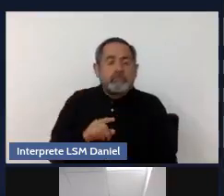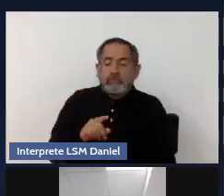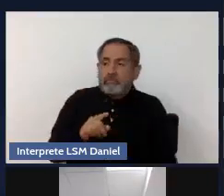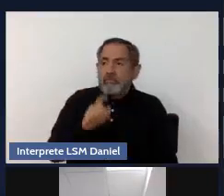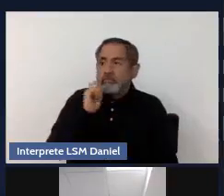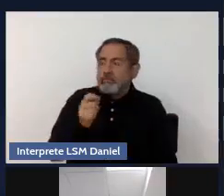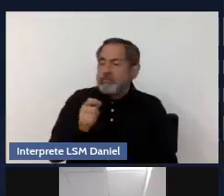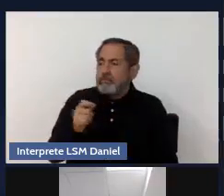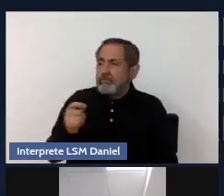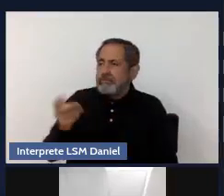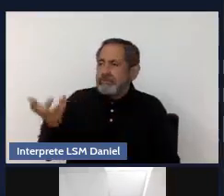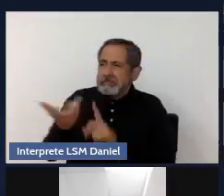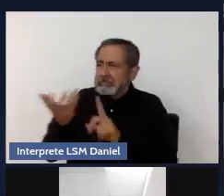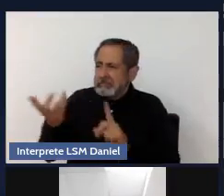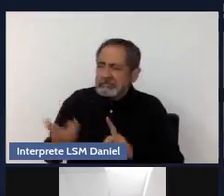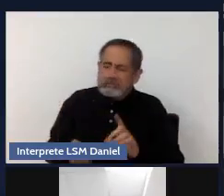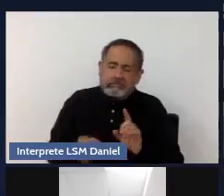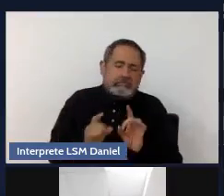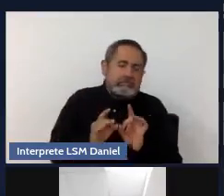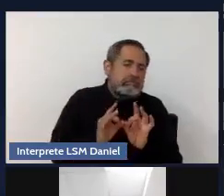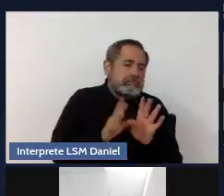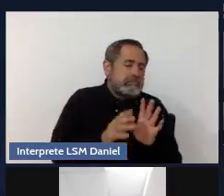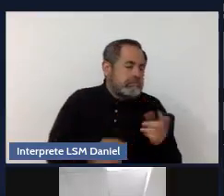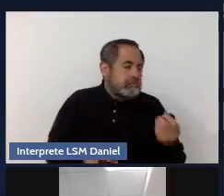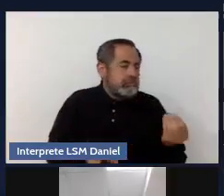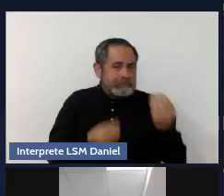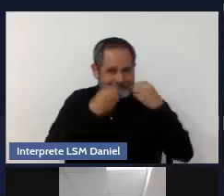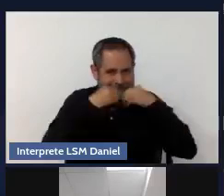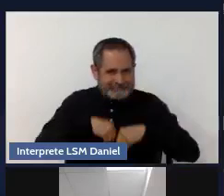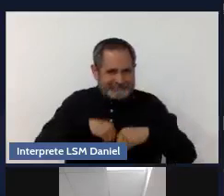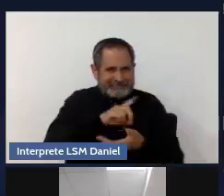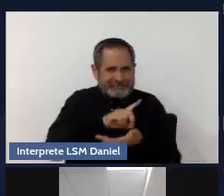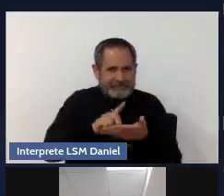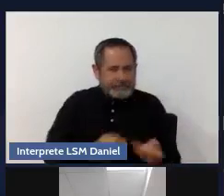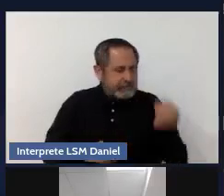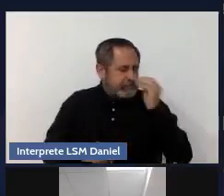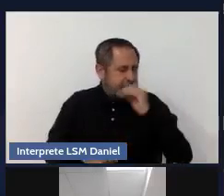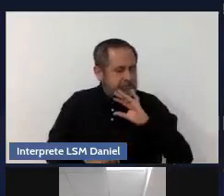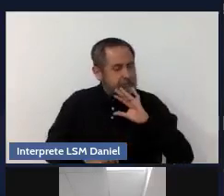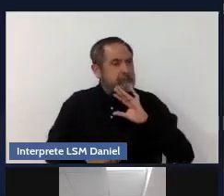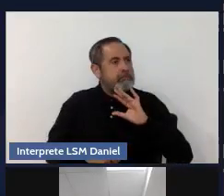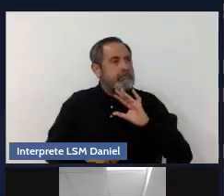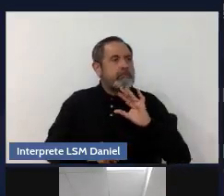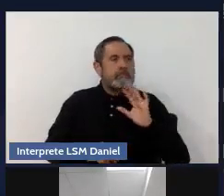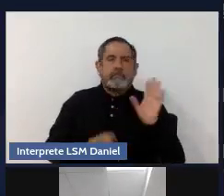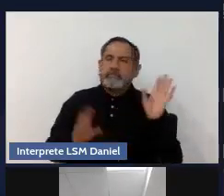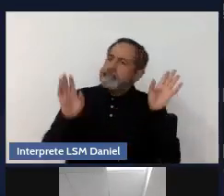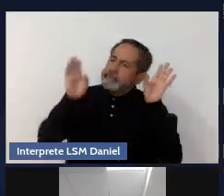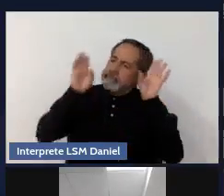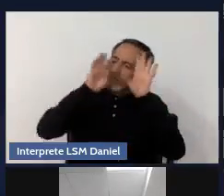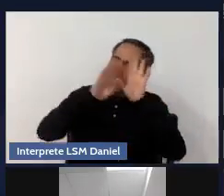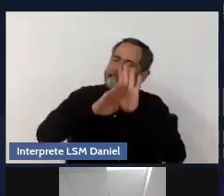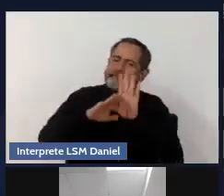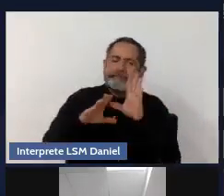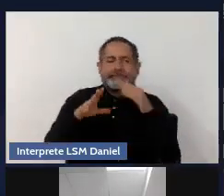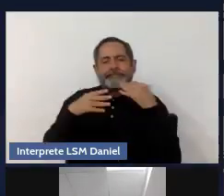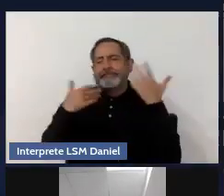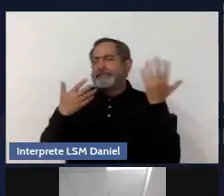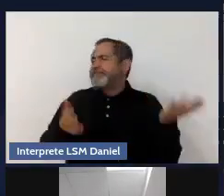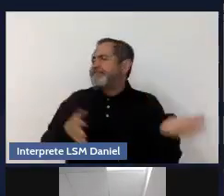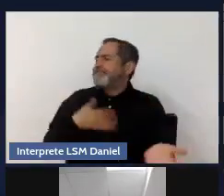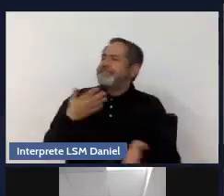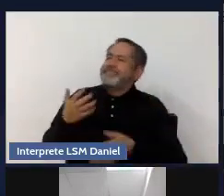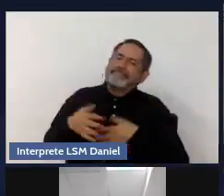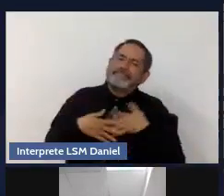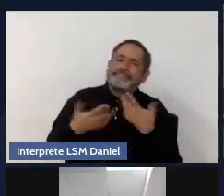algún tipo de sustancia que desinhibe, entonces se siente más libre para socializar, para divertirse.